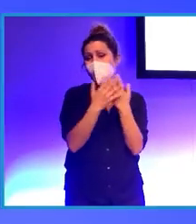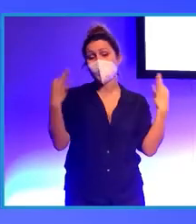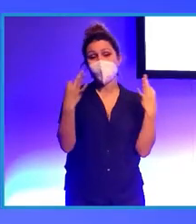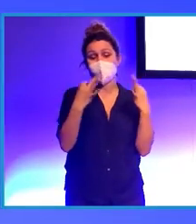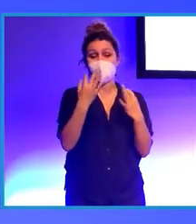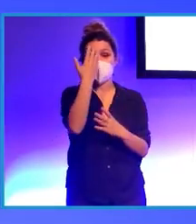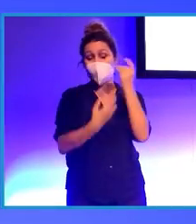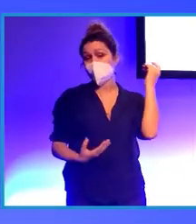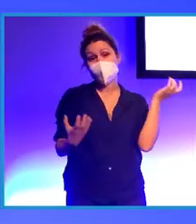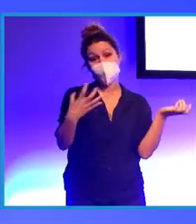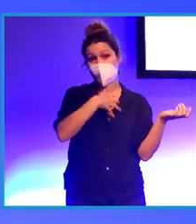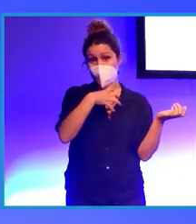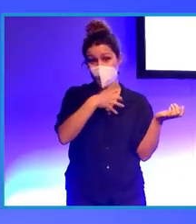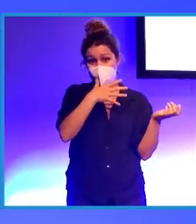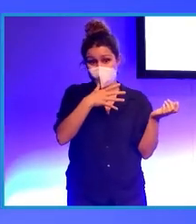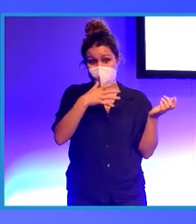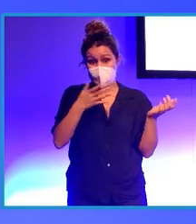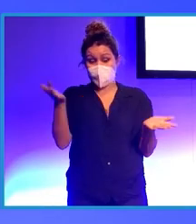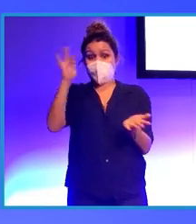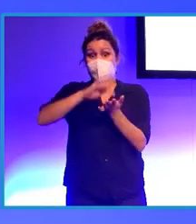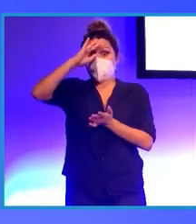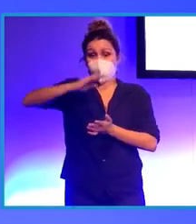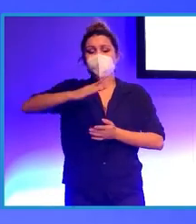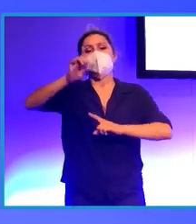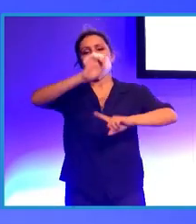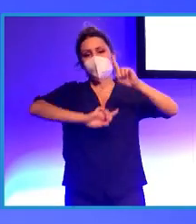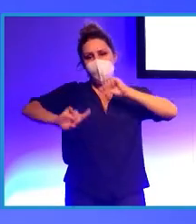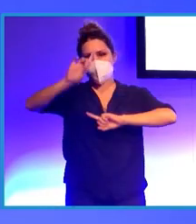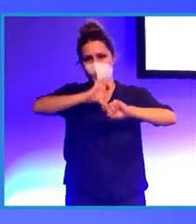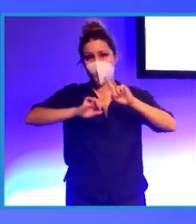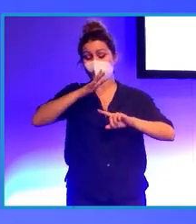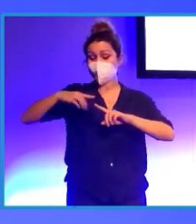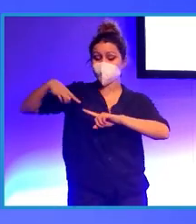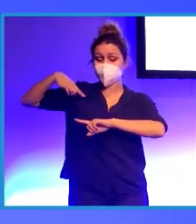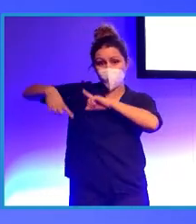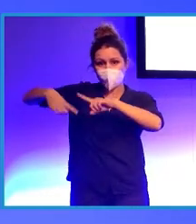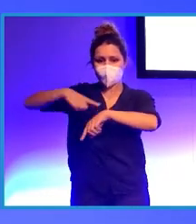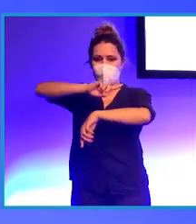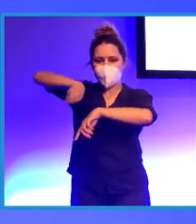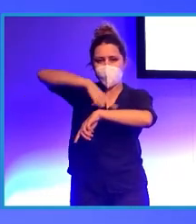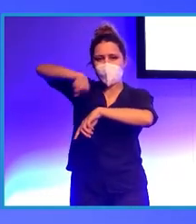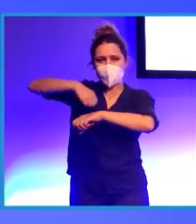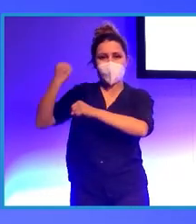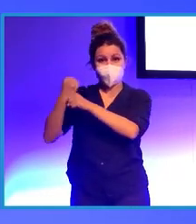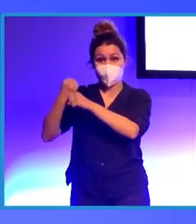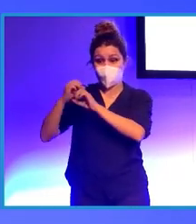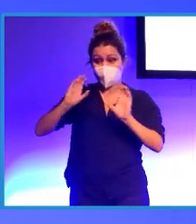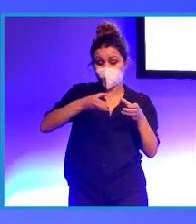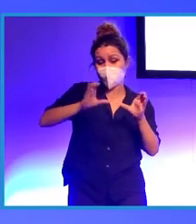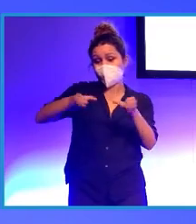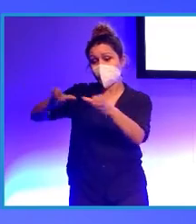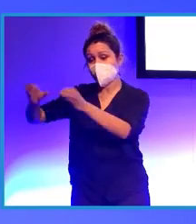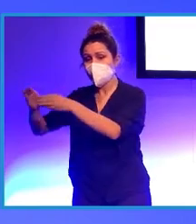podemos salir en un grave problema. Entonces, todos los días son horas de trabajo que está todo muy, muy